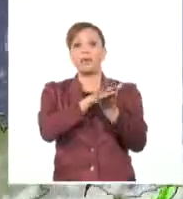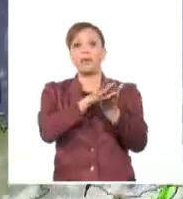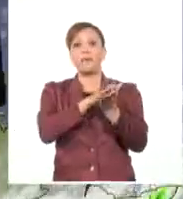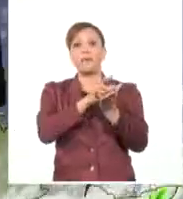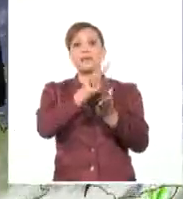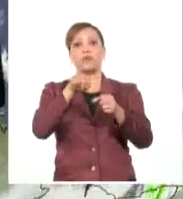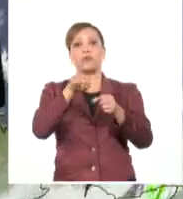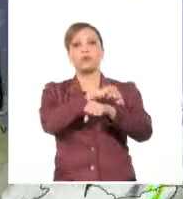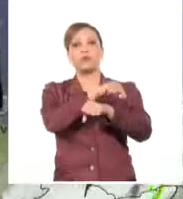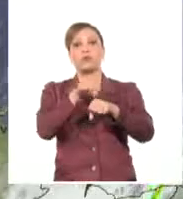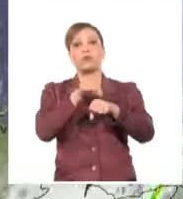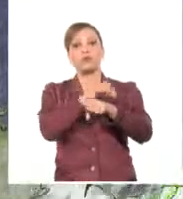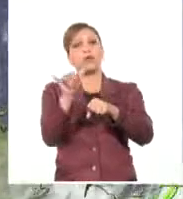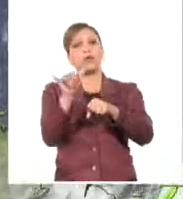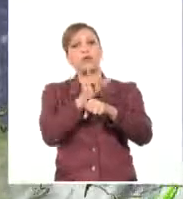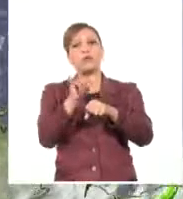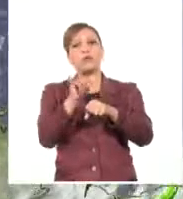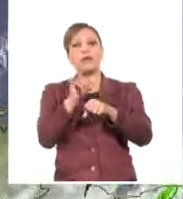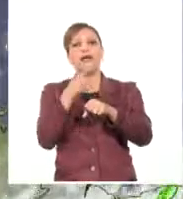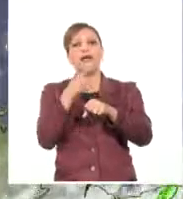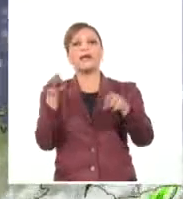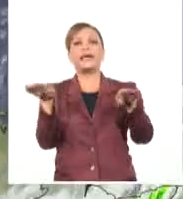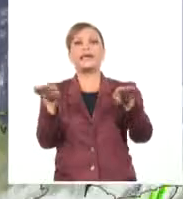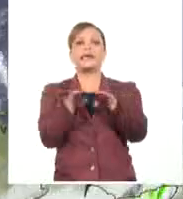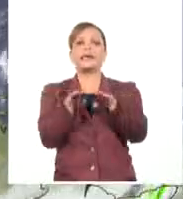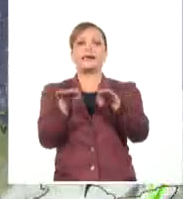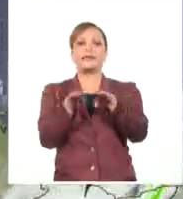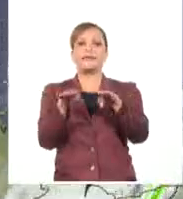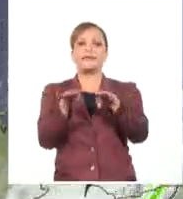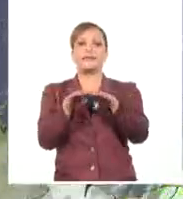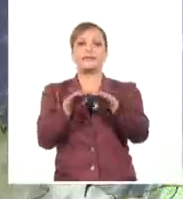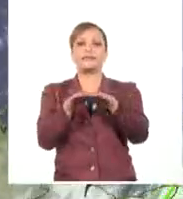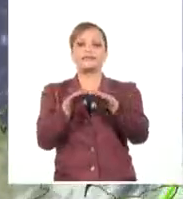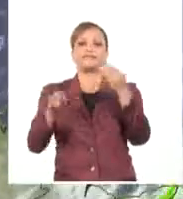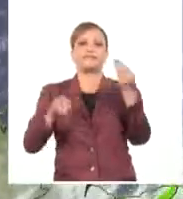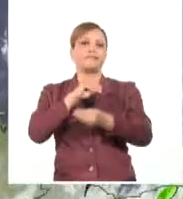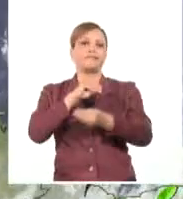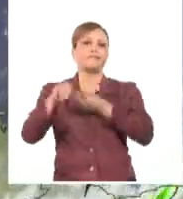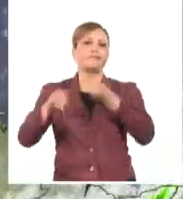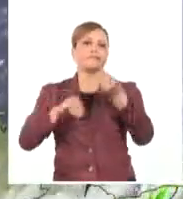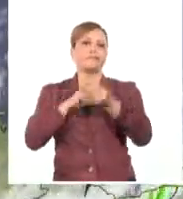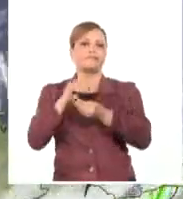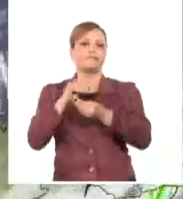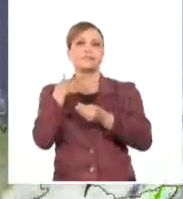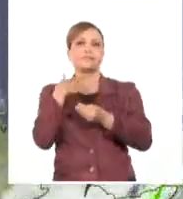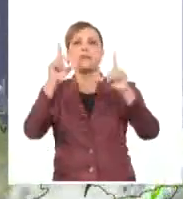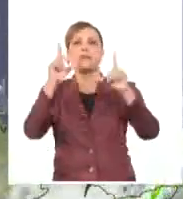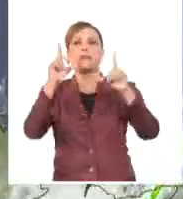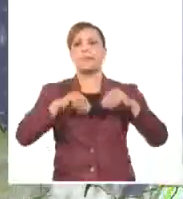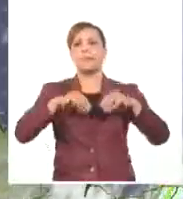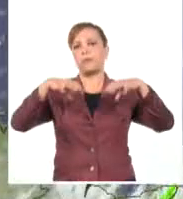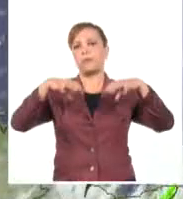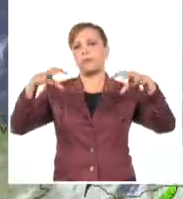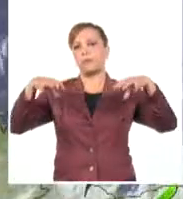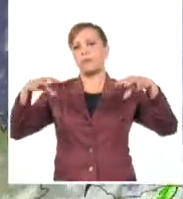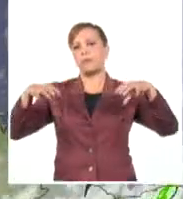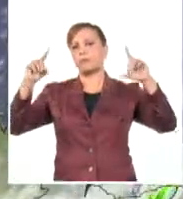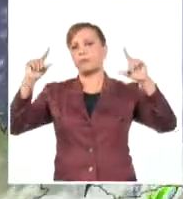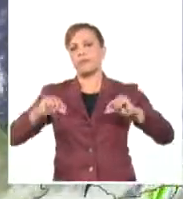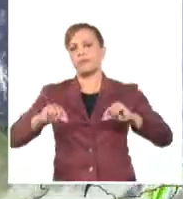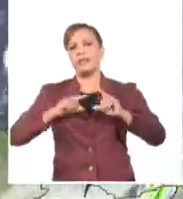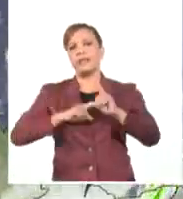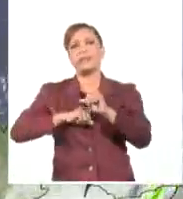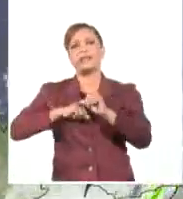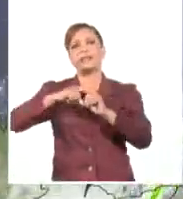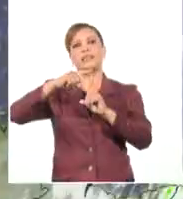horas. Así estaremos, la estabilidad, o sea, se traduce en régimen de pocas lluvias y temperaturas en